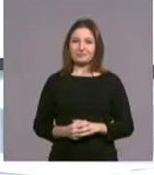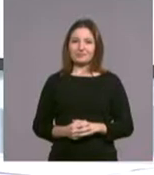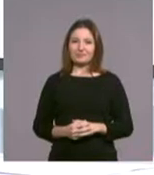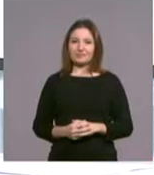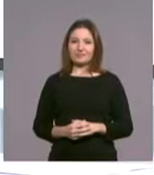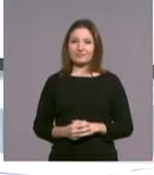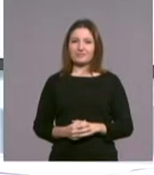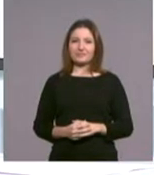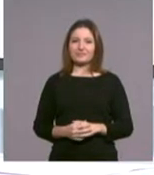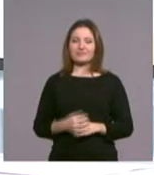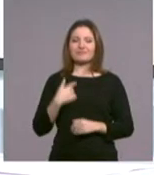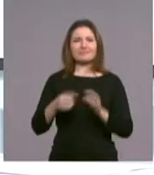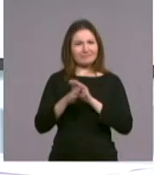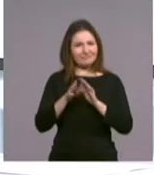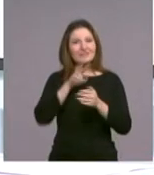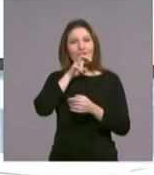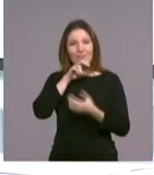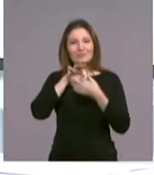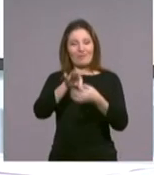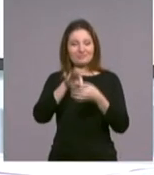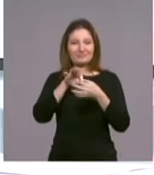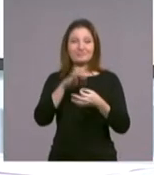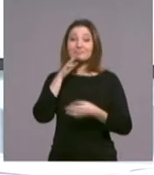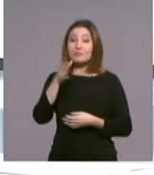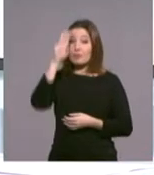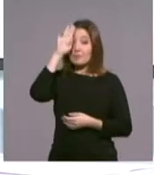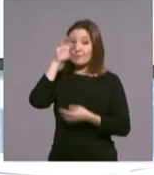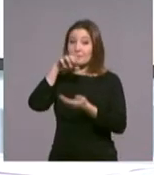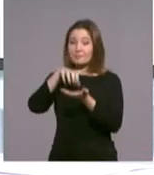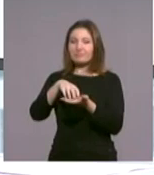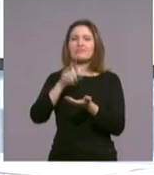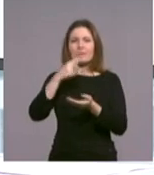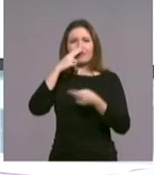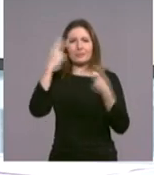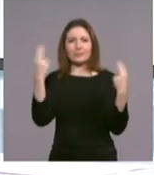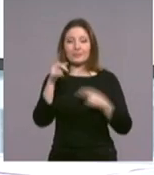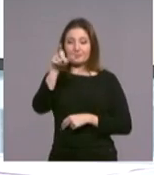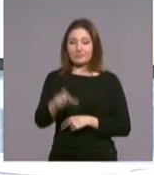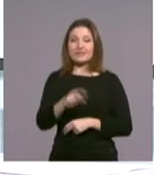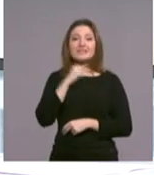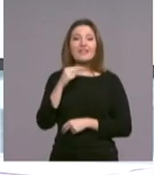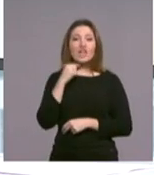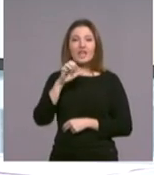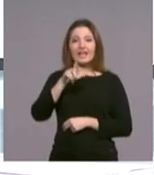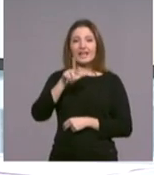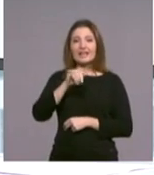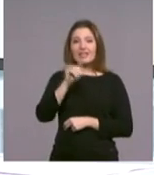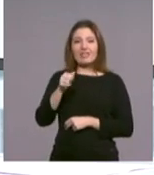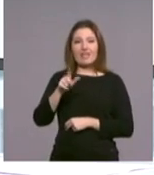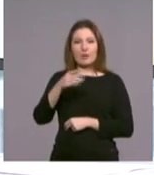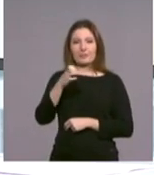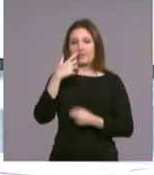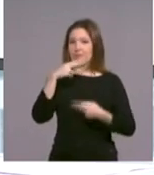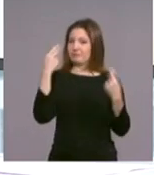No dejamos de hablar de los obispos porque la Santa Sede también ha hecho público el nombramiento del sacerdote Juan Carlos Elizalde como nuevo obispo de la